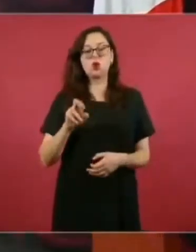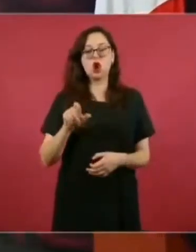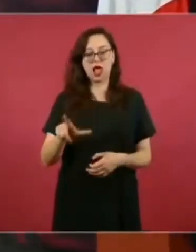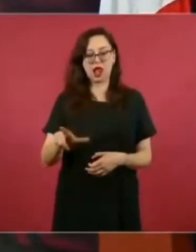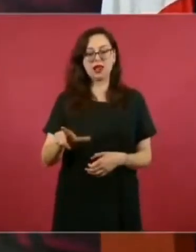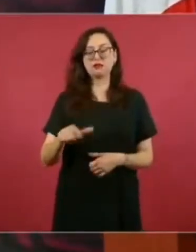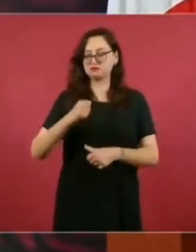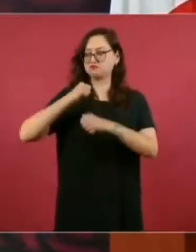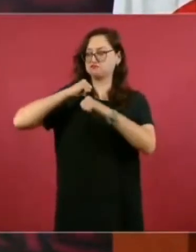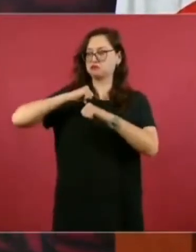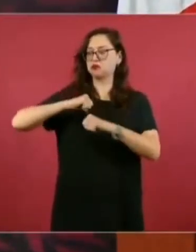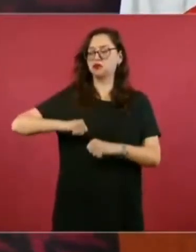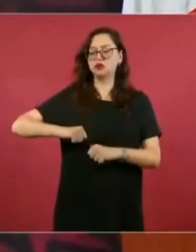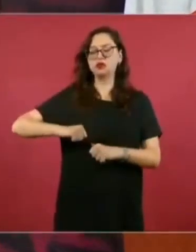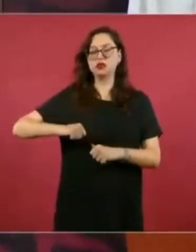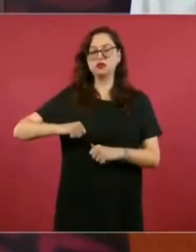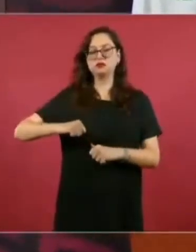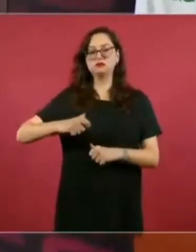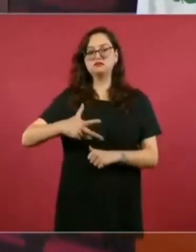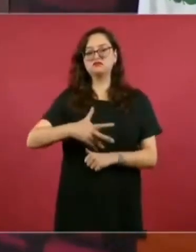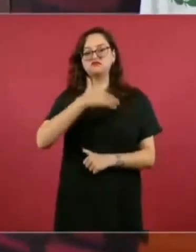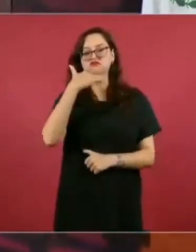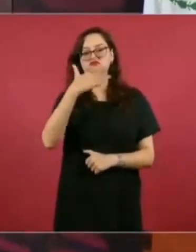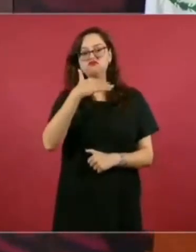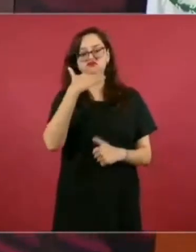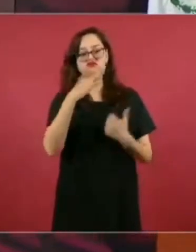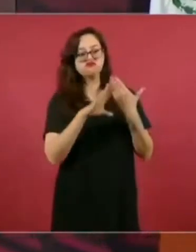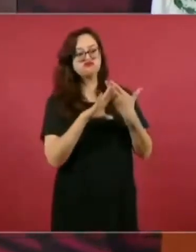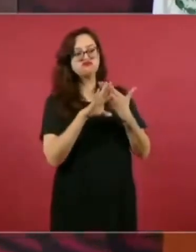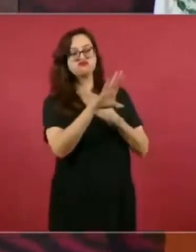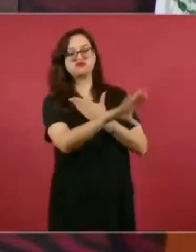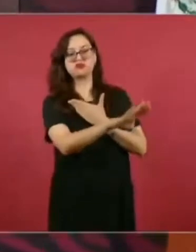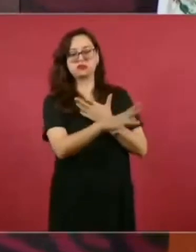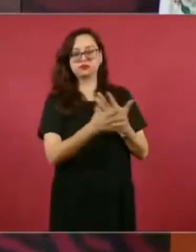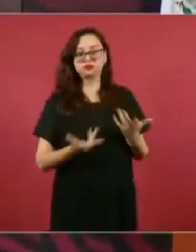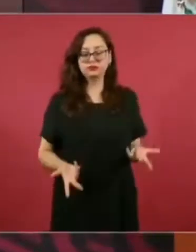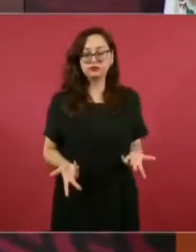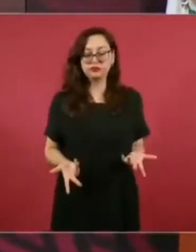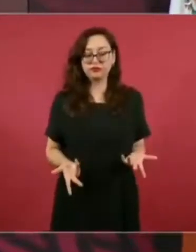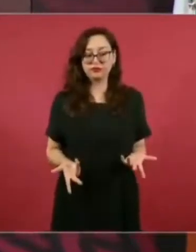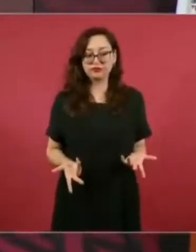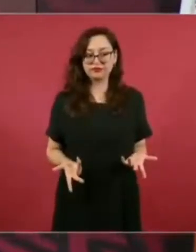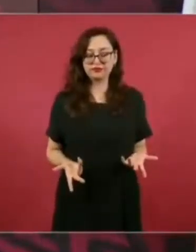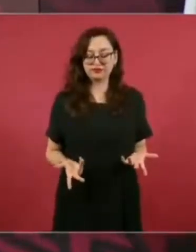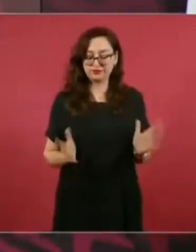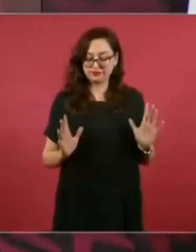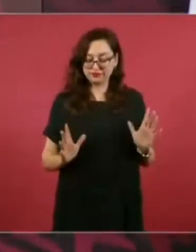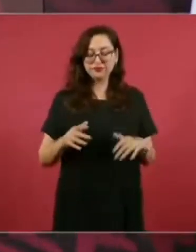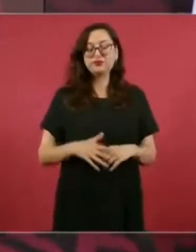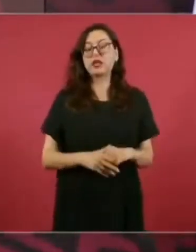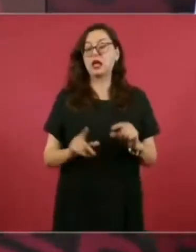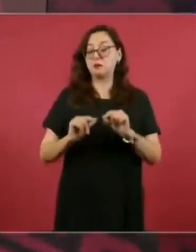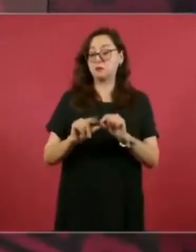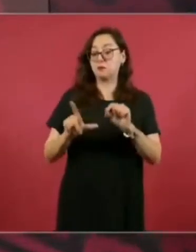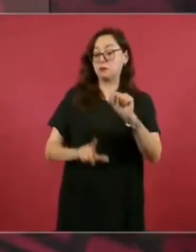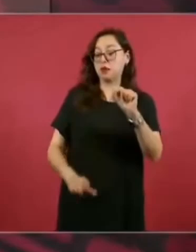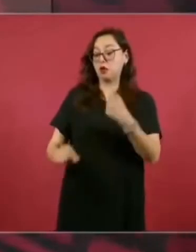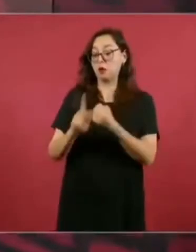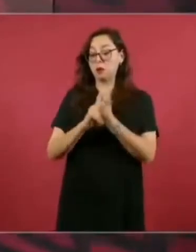Imagínense, si estamos hablando de que somos un país independiente y soberano y no aceptamos